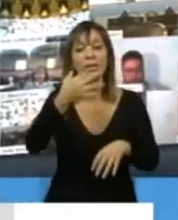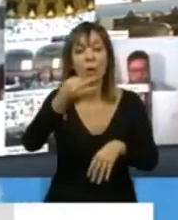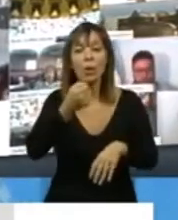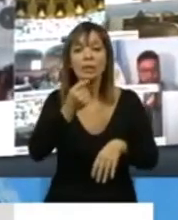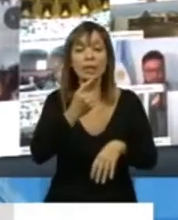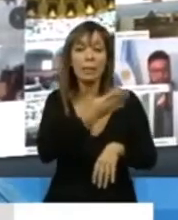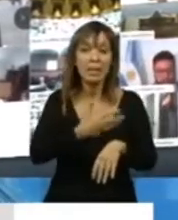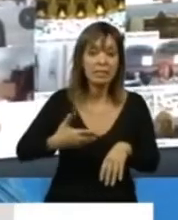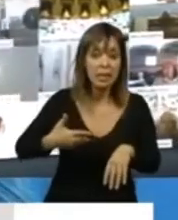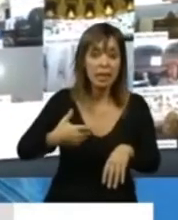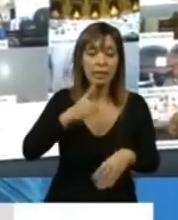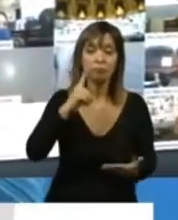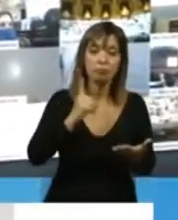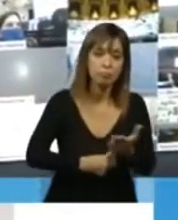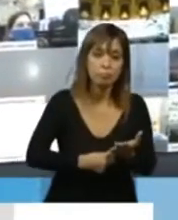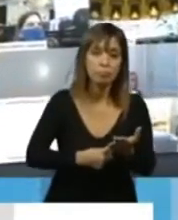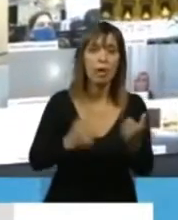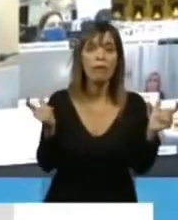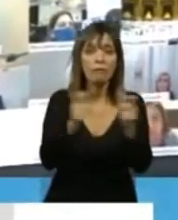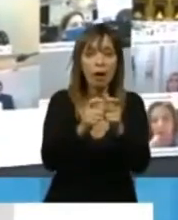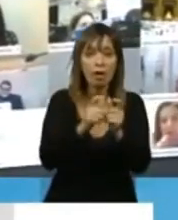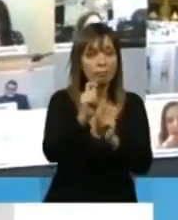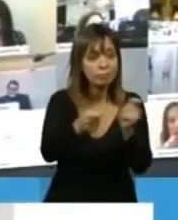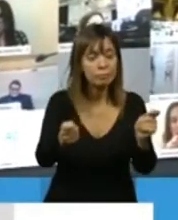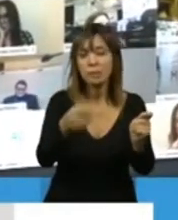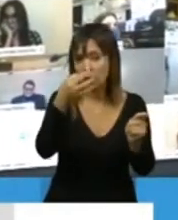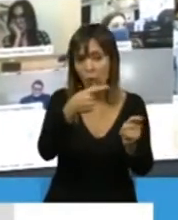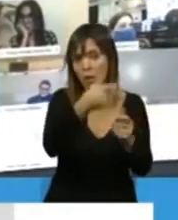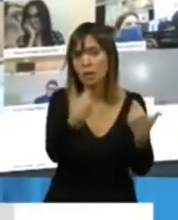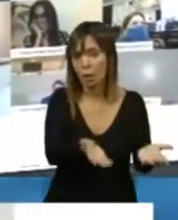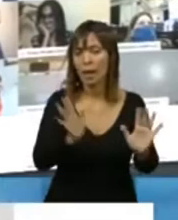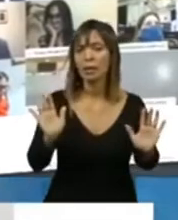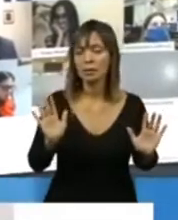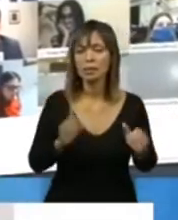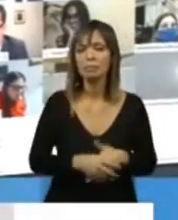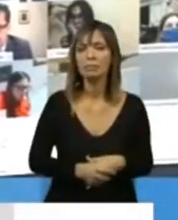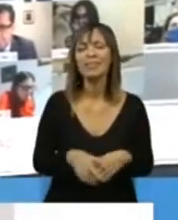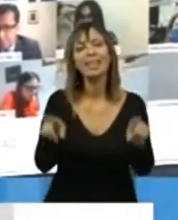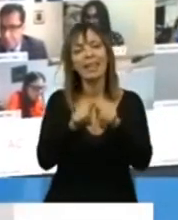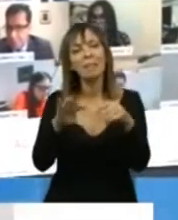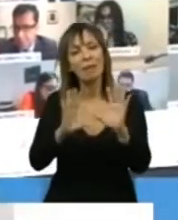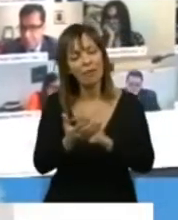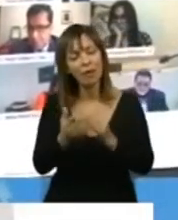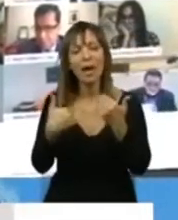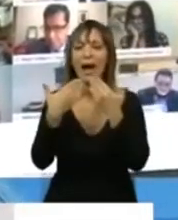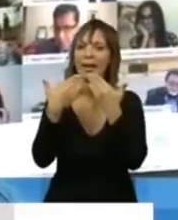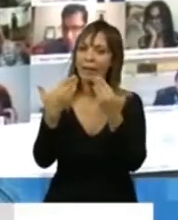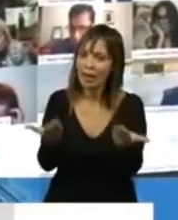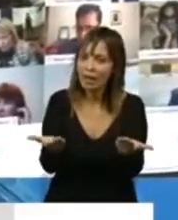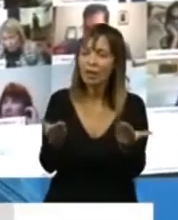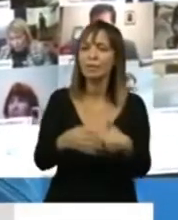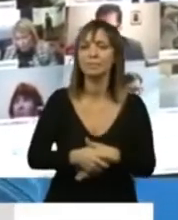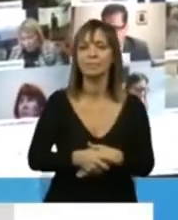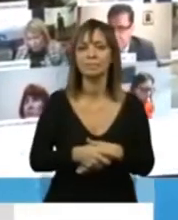presidente dispuso una bonificación, se tiene el merecido. De la misma manera, agradecer porque